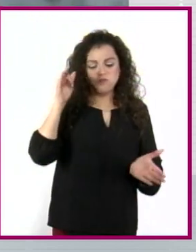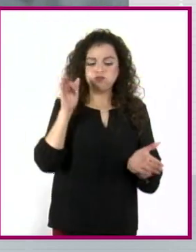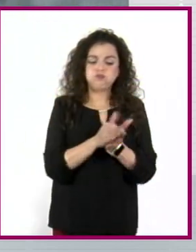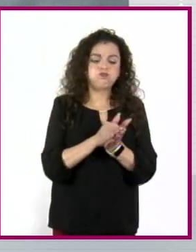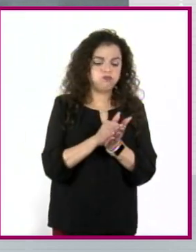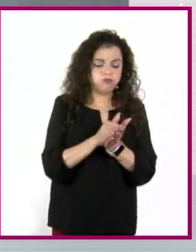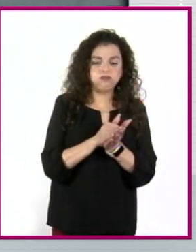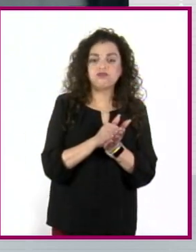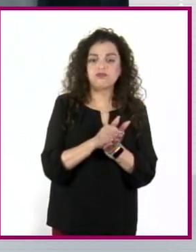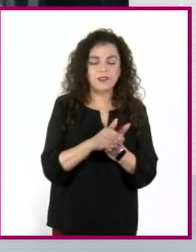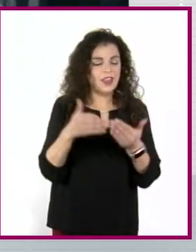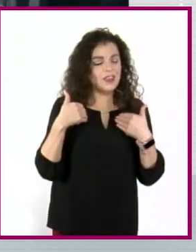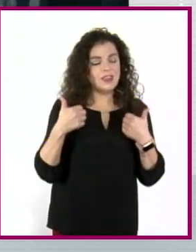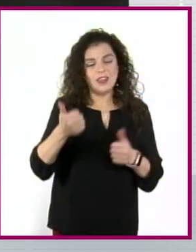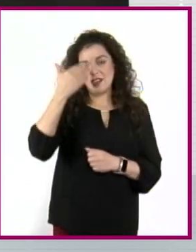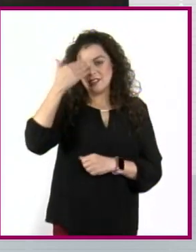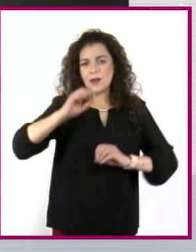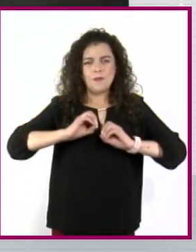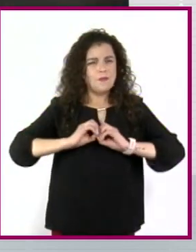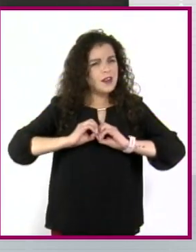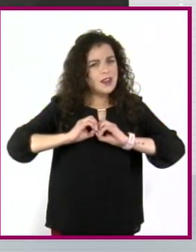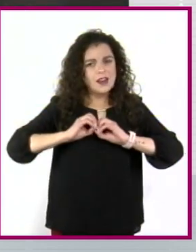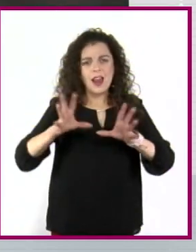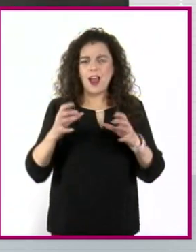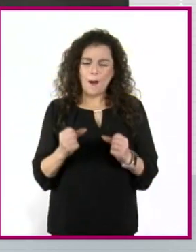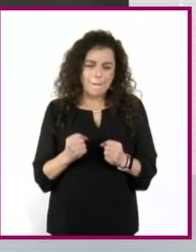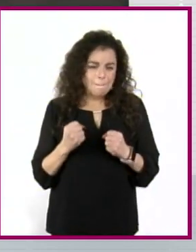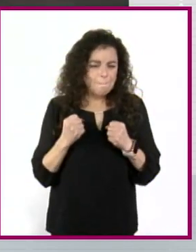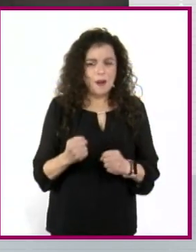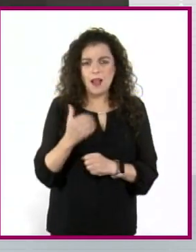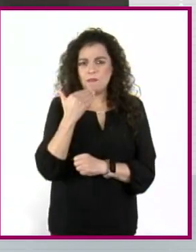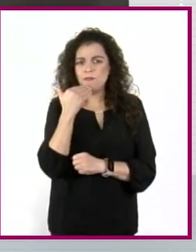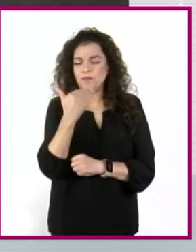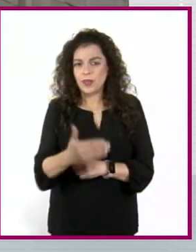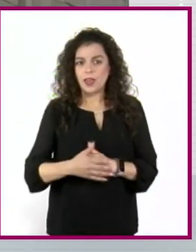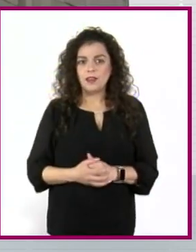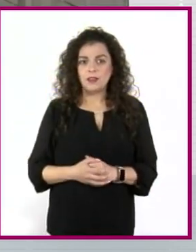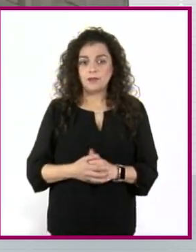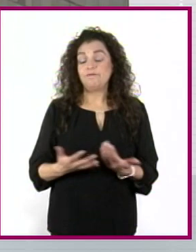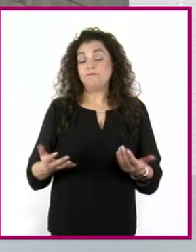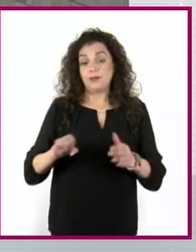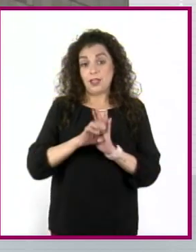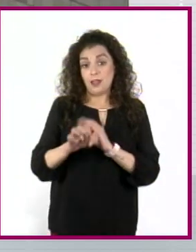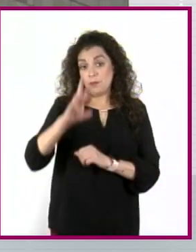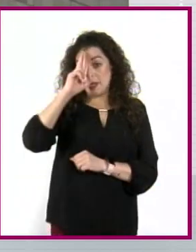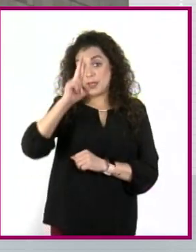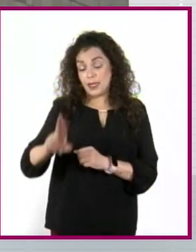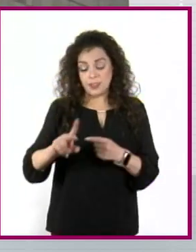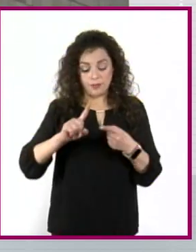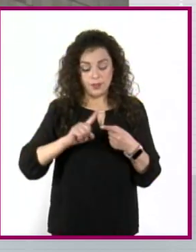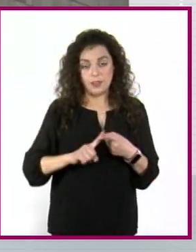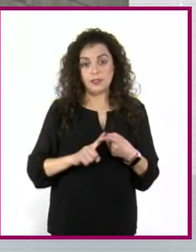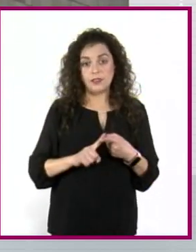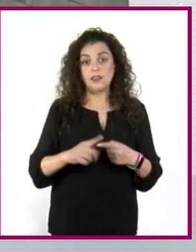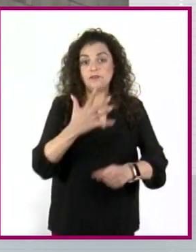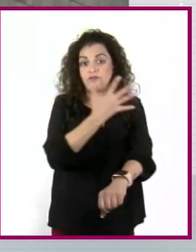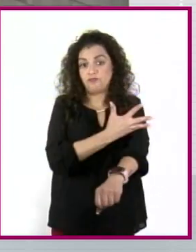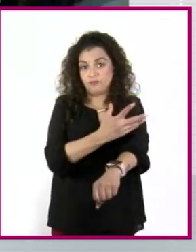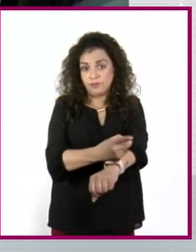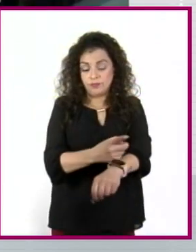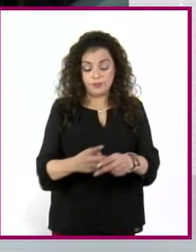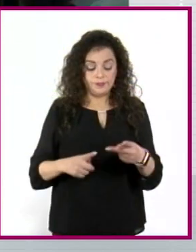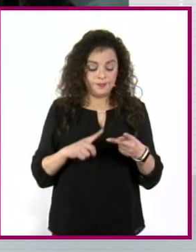claros y muy fuertes. Estamos hablando del respeto, estamos hablando de la honestidad,